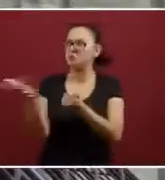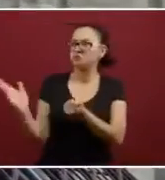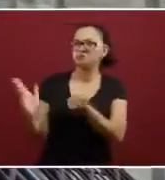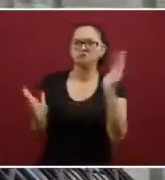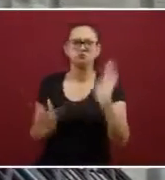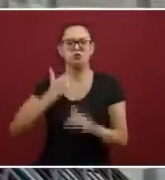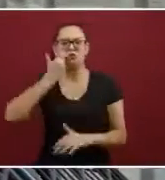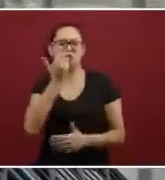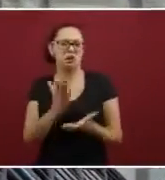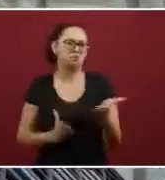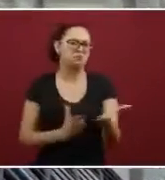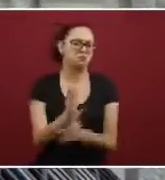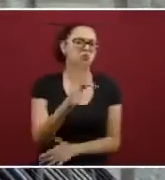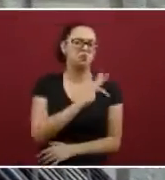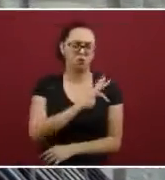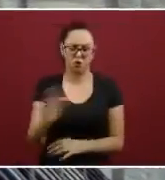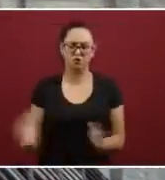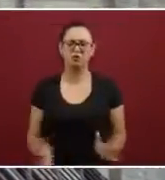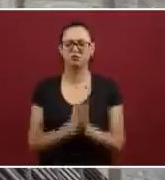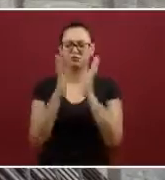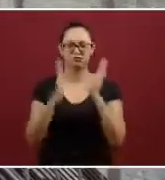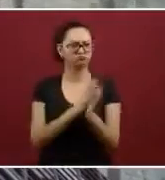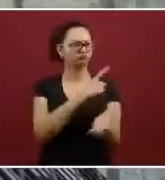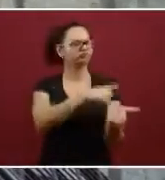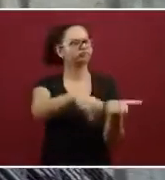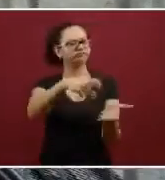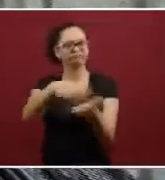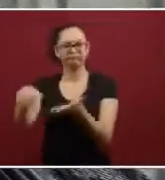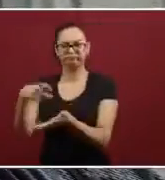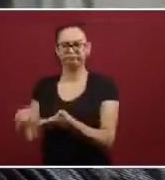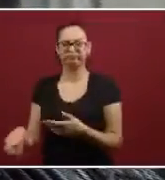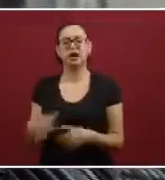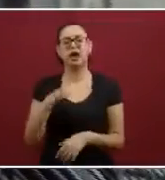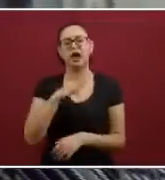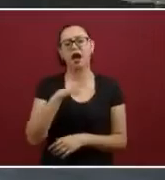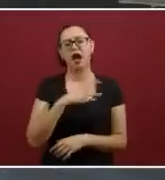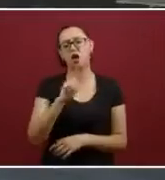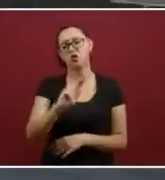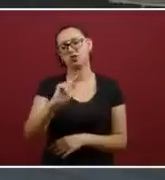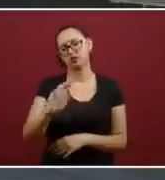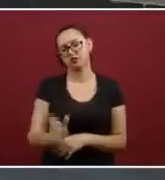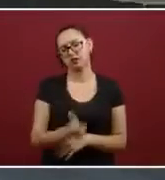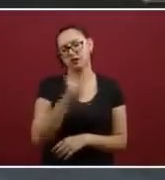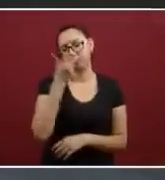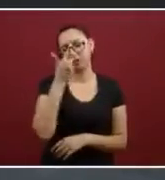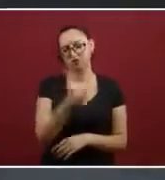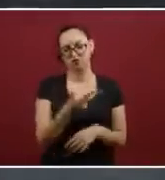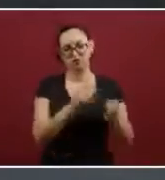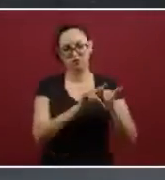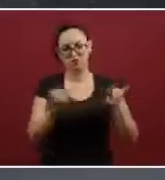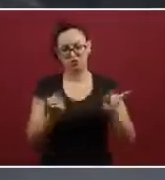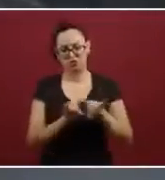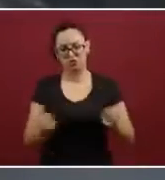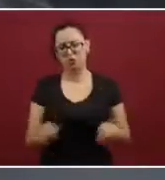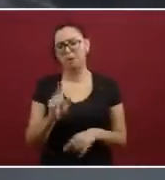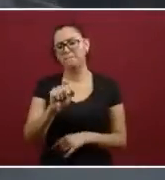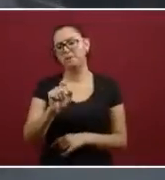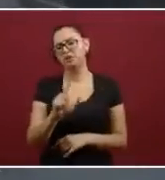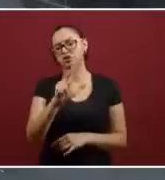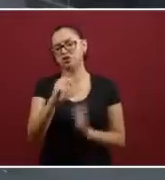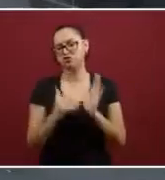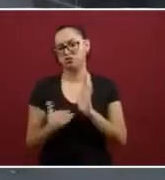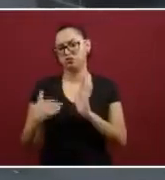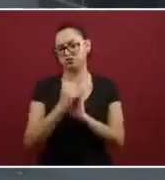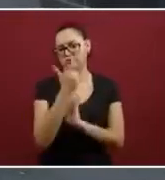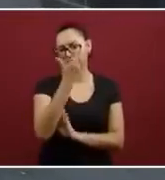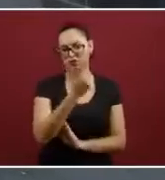así tenga bien puede participar en la compra de dichos vehículos. Son 82 lotes con un precio de salida de 28 millones de